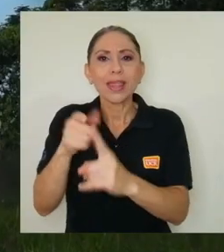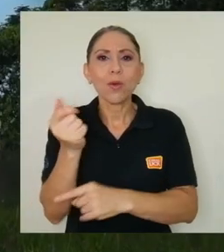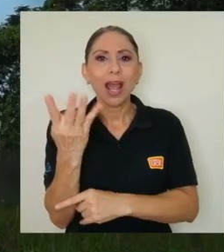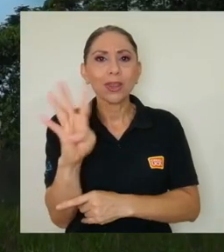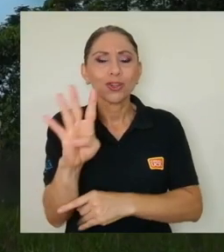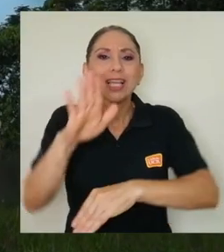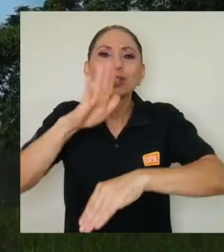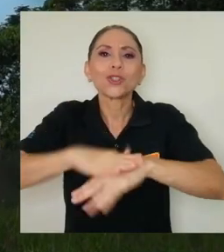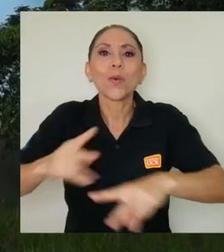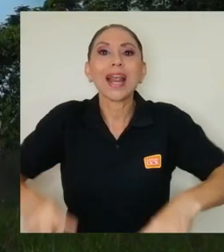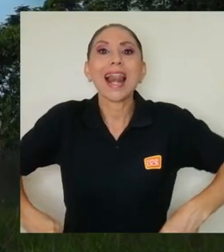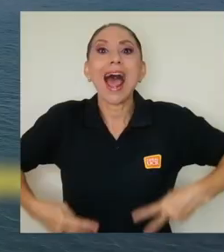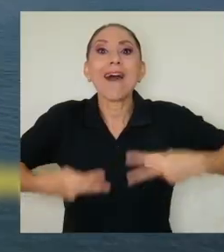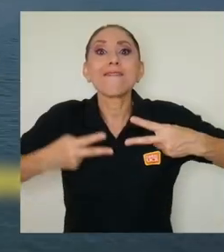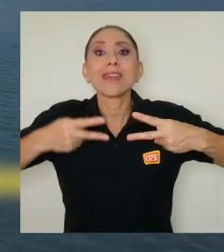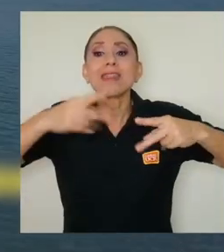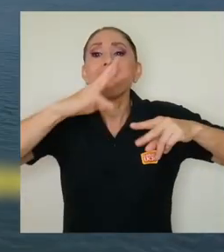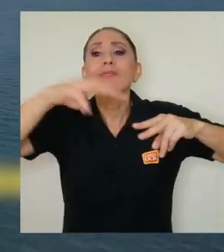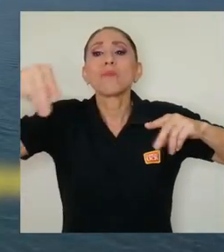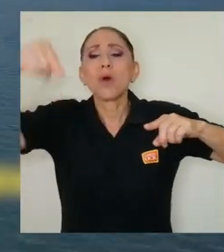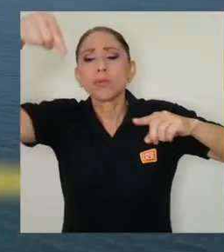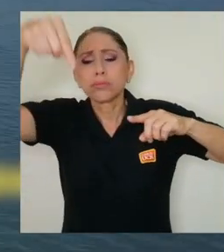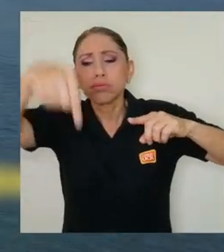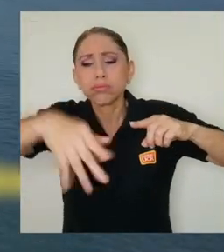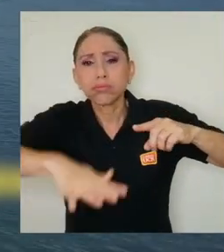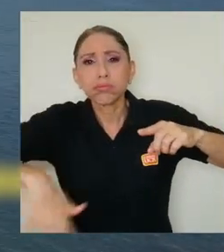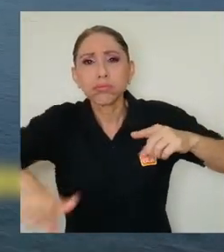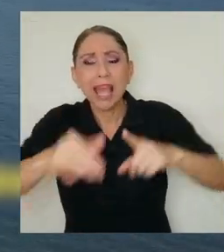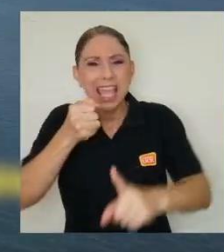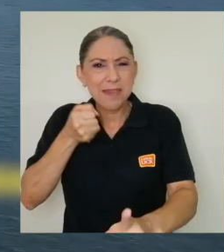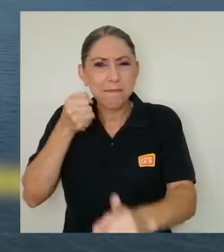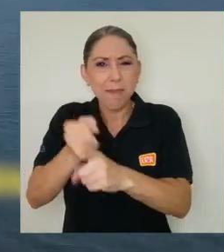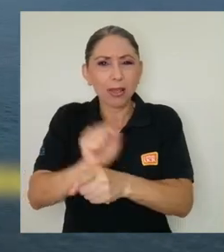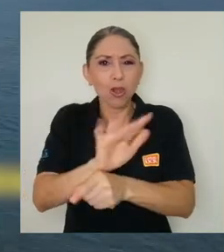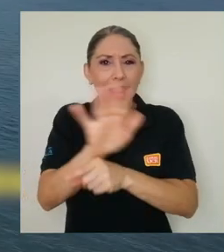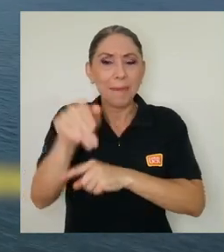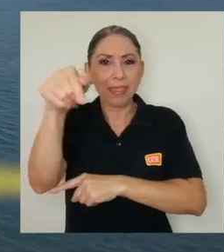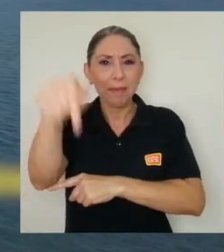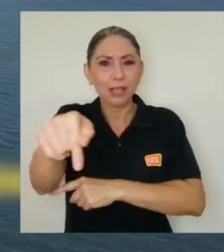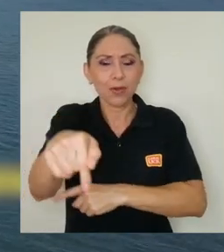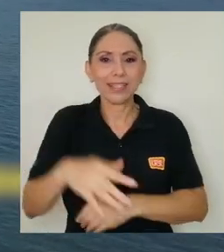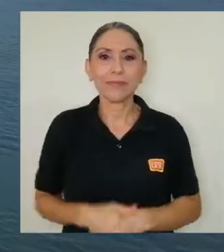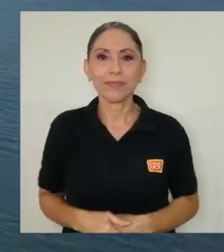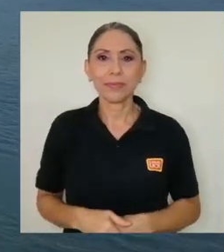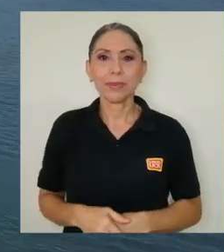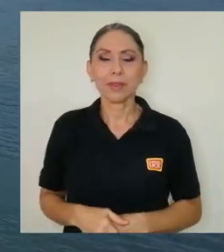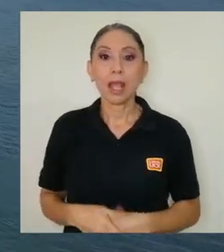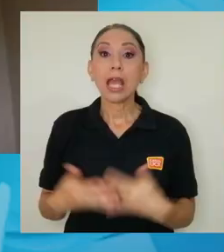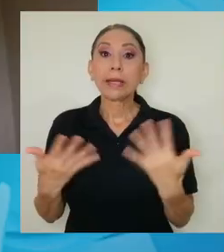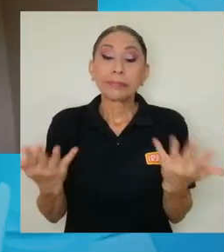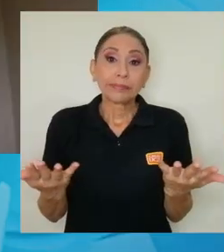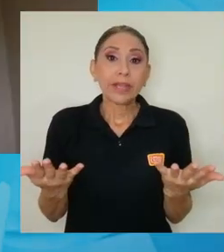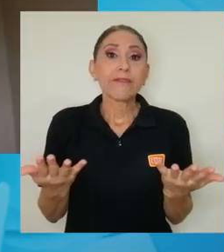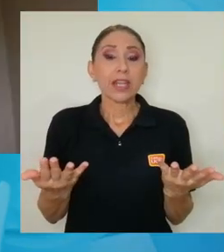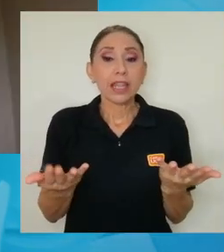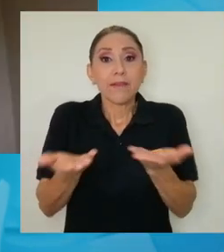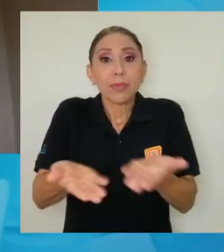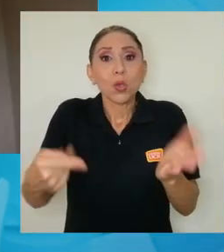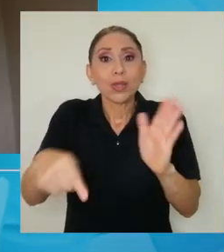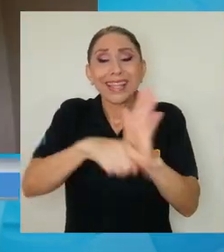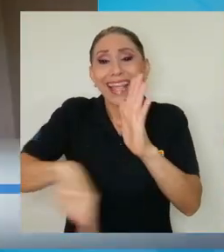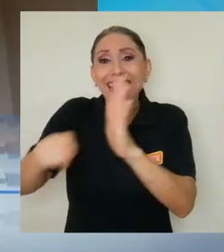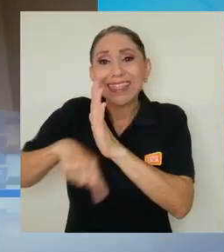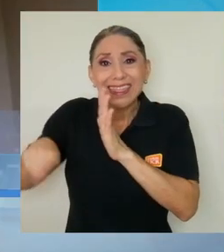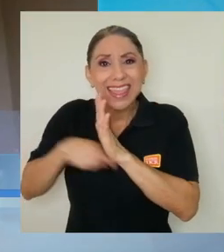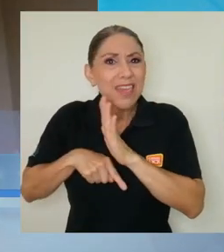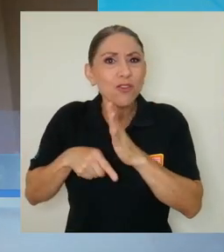sobre la vida submarina y el impacto que ha tenido la pandemia sobre este. Lo negativo definitivamente es la